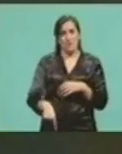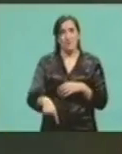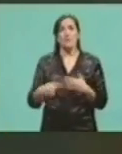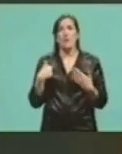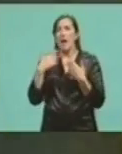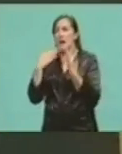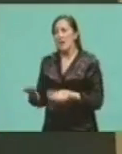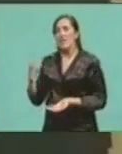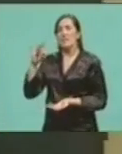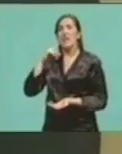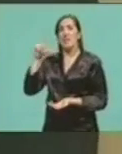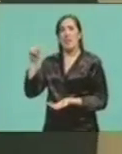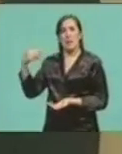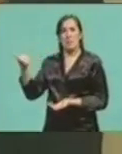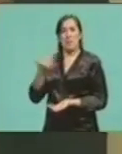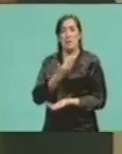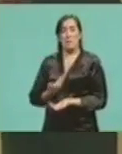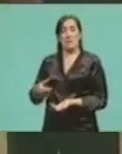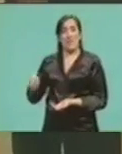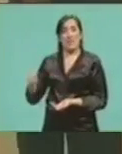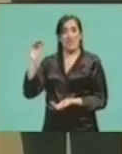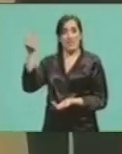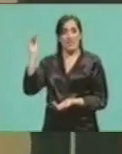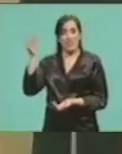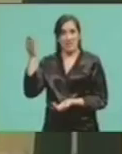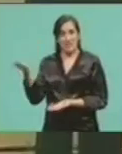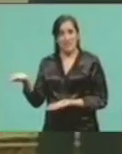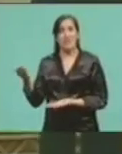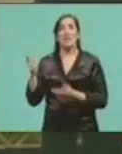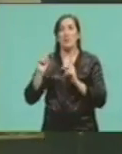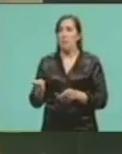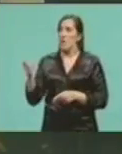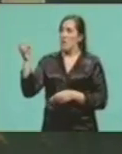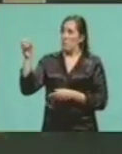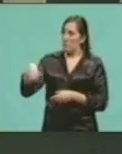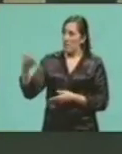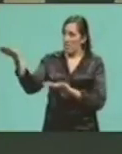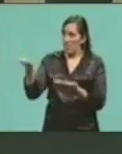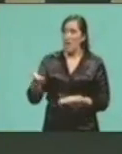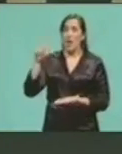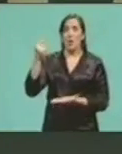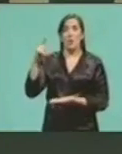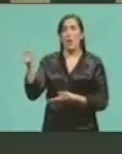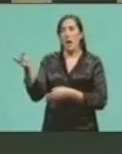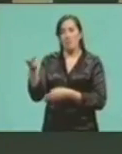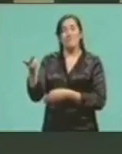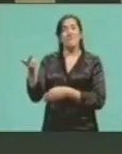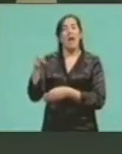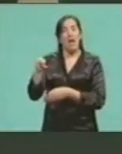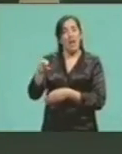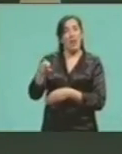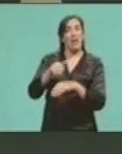de Dilma, la Presidenta de la República Federativa del Brasil y de Lula, el amigo de Néstor, el que